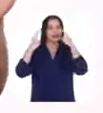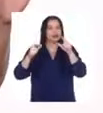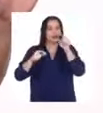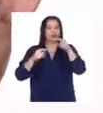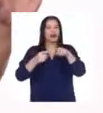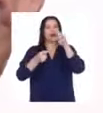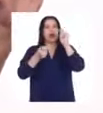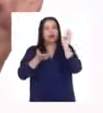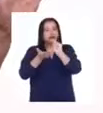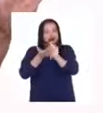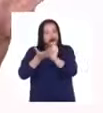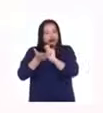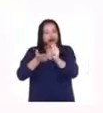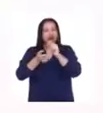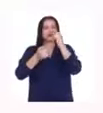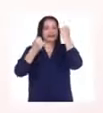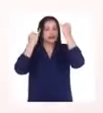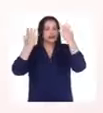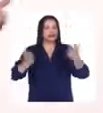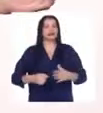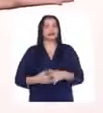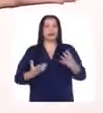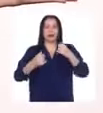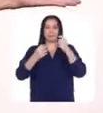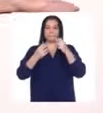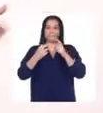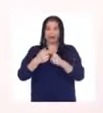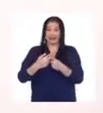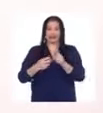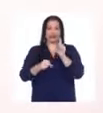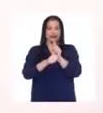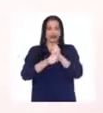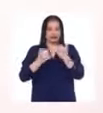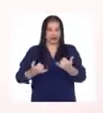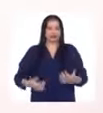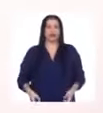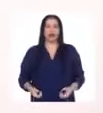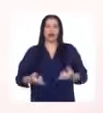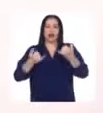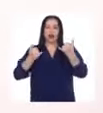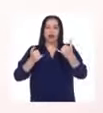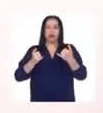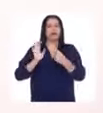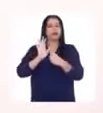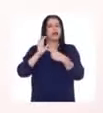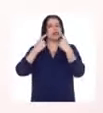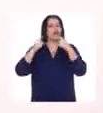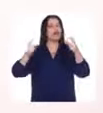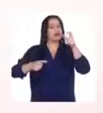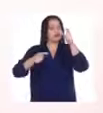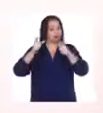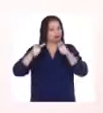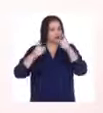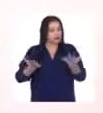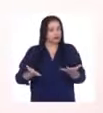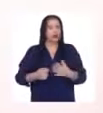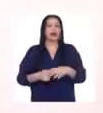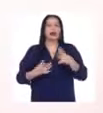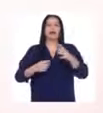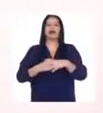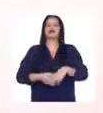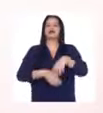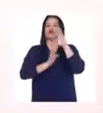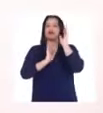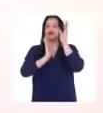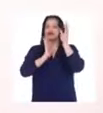porque ya comenzaremos con las lecciones del día. En este espacio presentaremos a varios personajes a través de sus charlas TED.